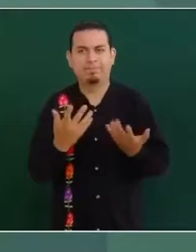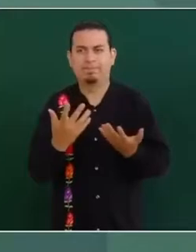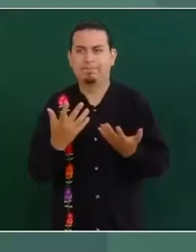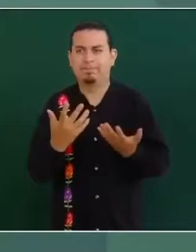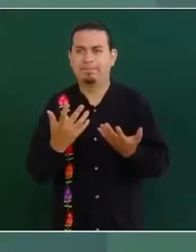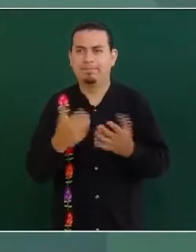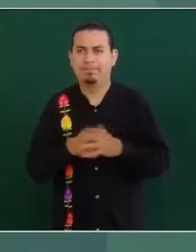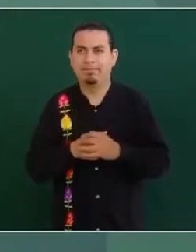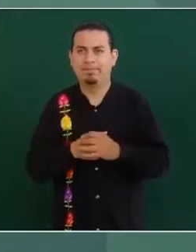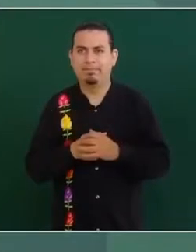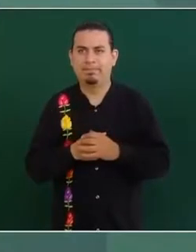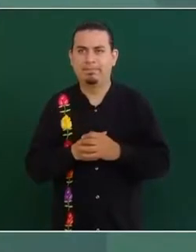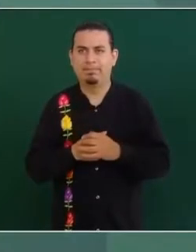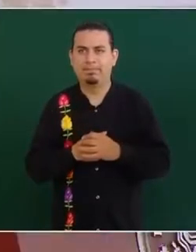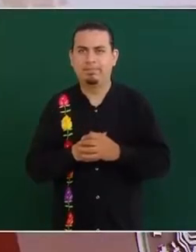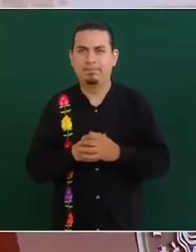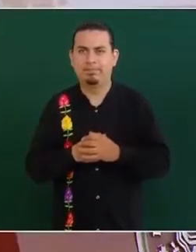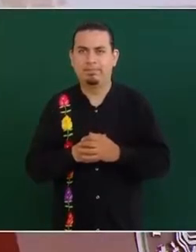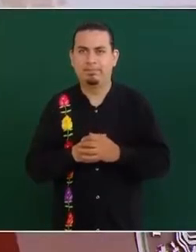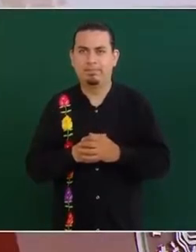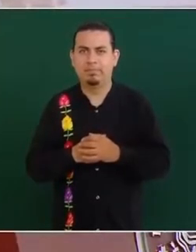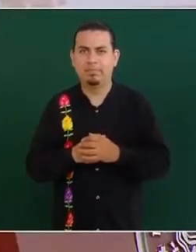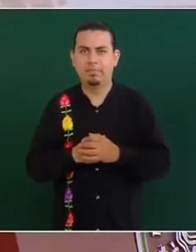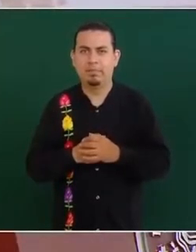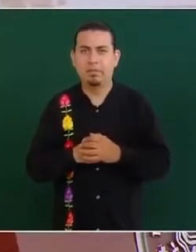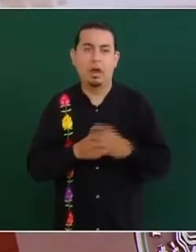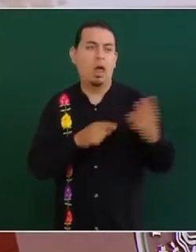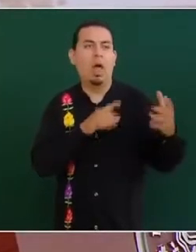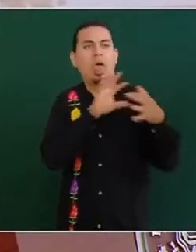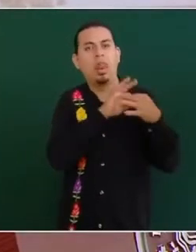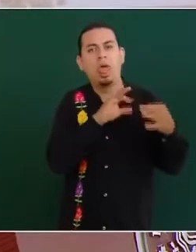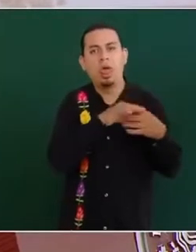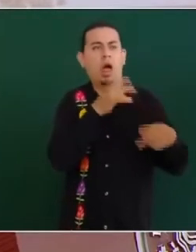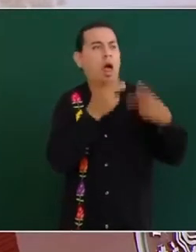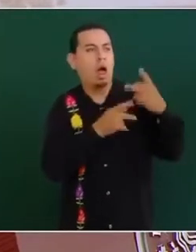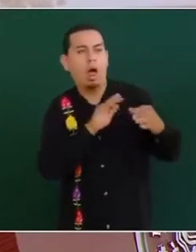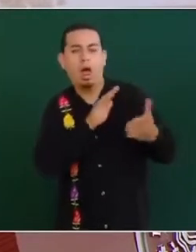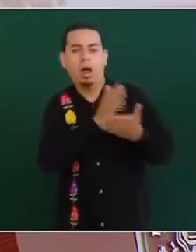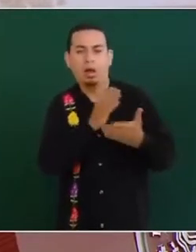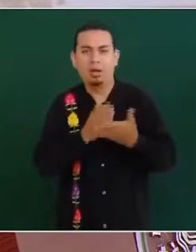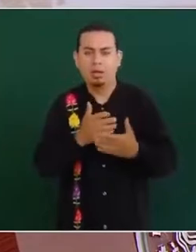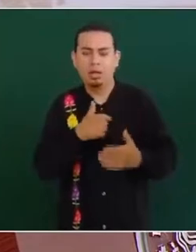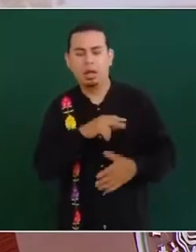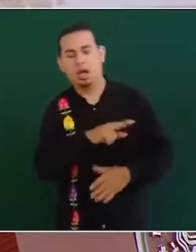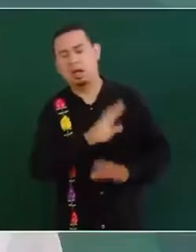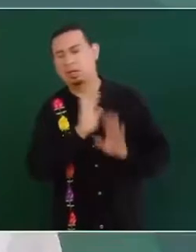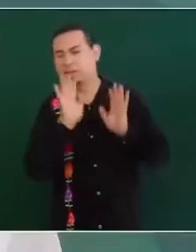ya lo fundamental ya salió.